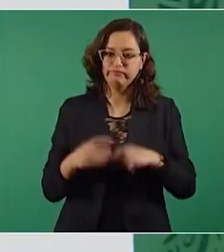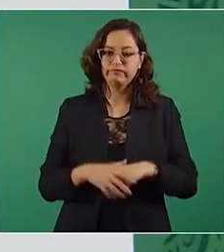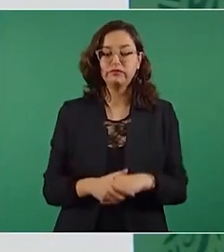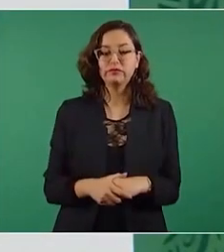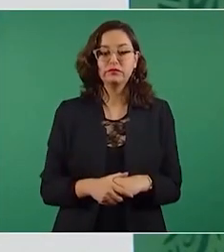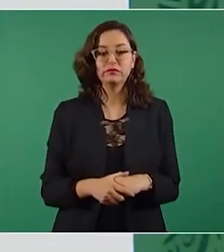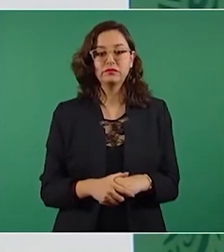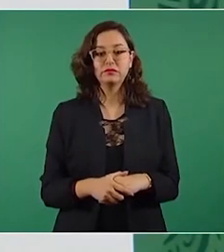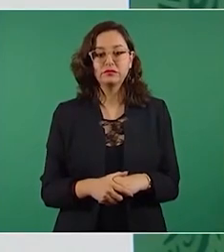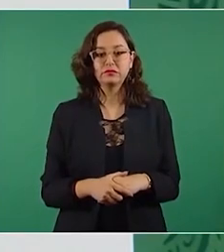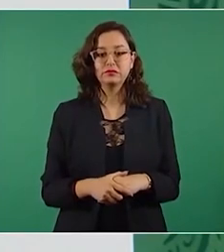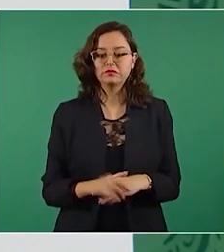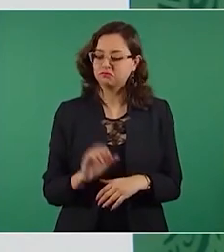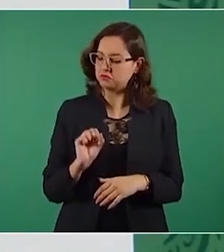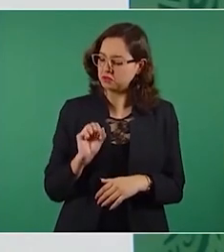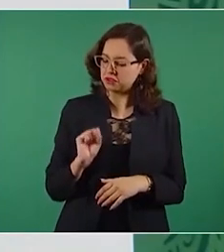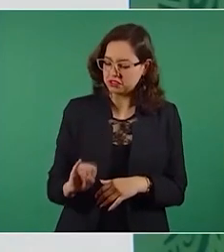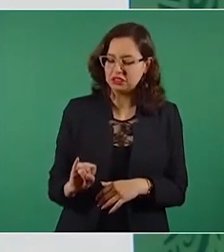sí, pero no.